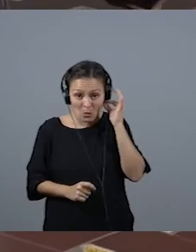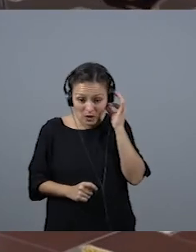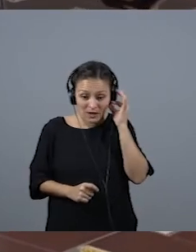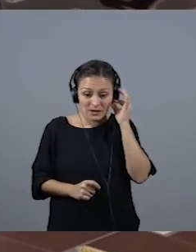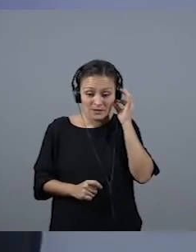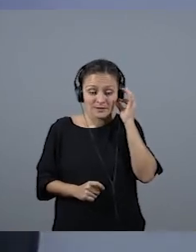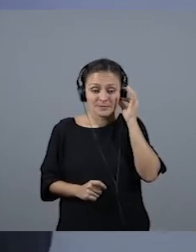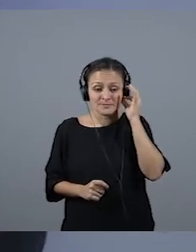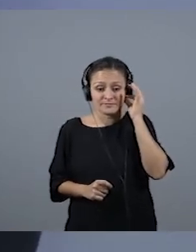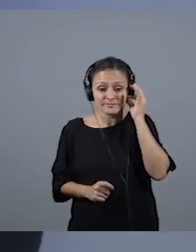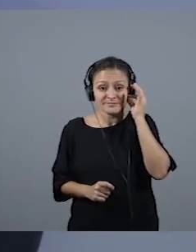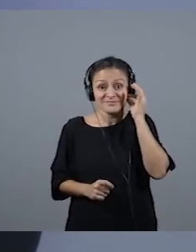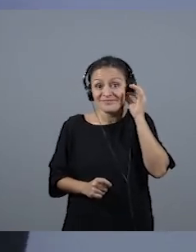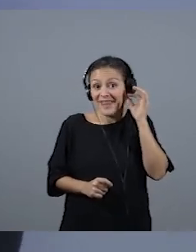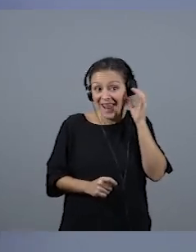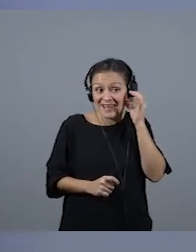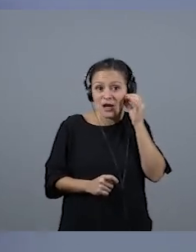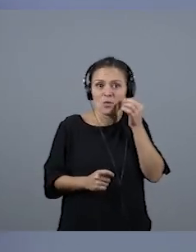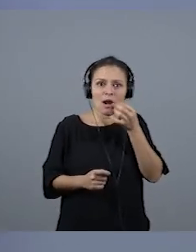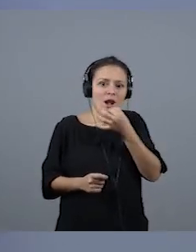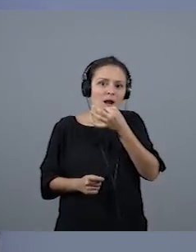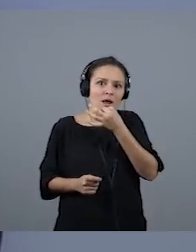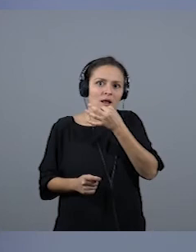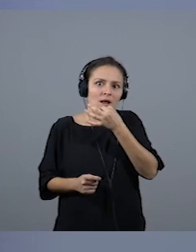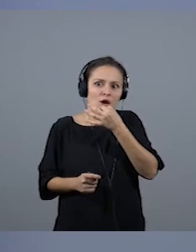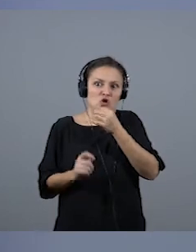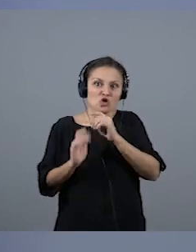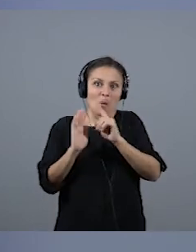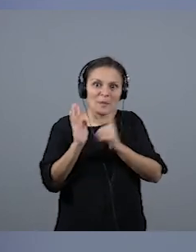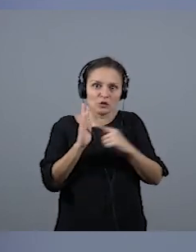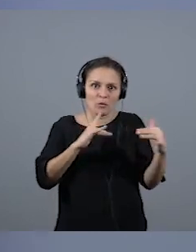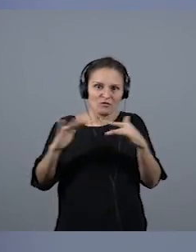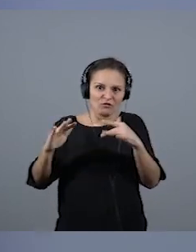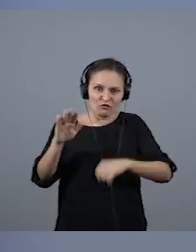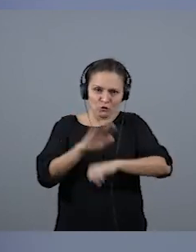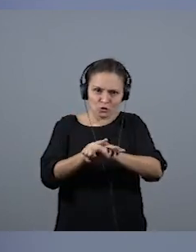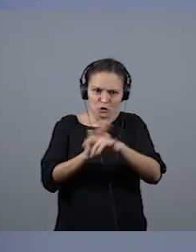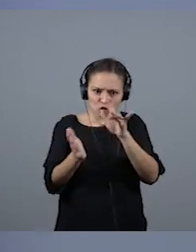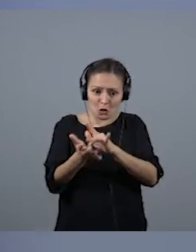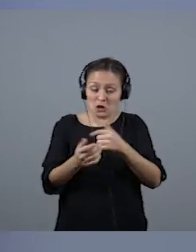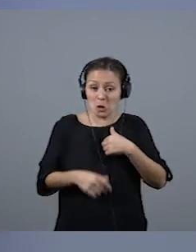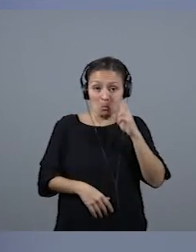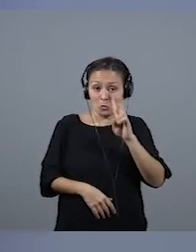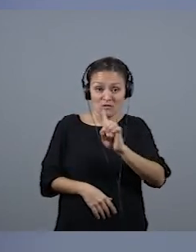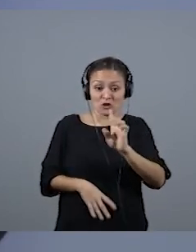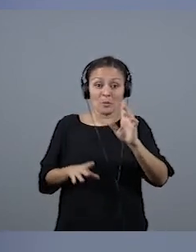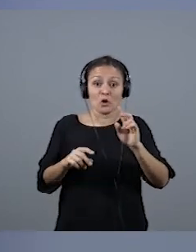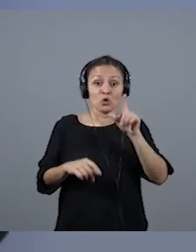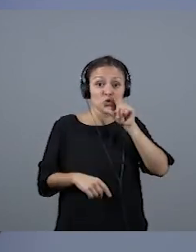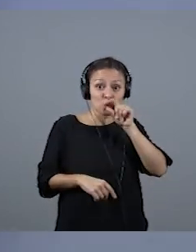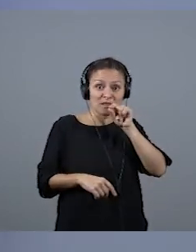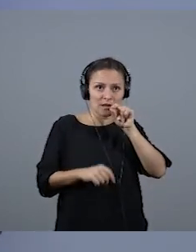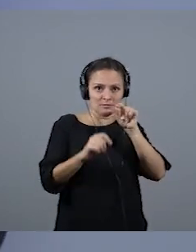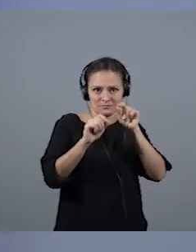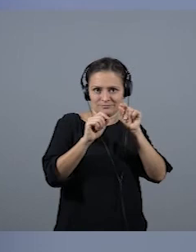narrado un partido completo de fútbol y yo no lo había visto, pero me escribieron en Twitter y le escribieron